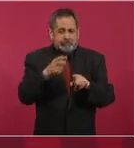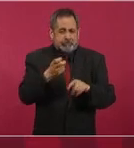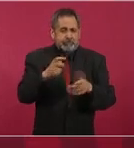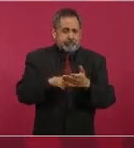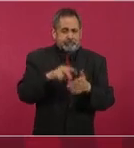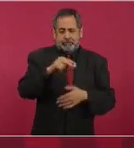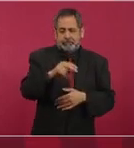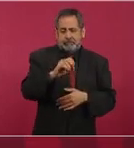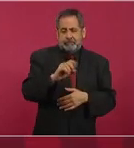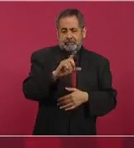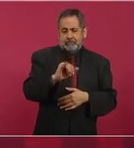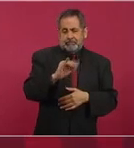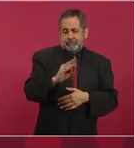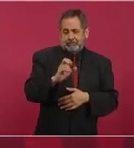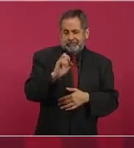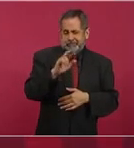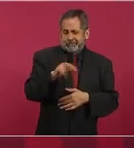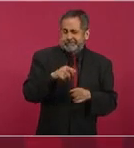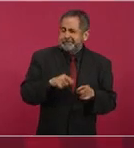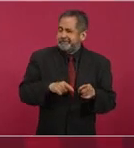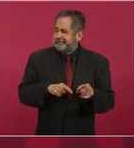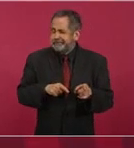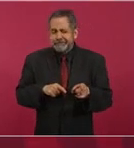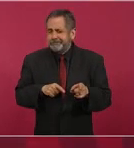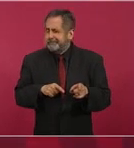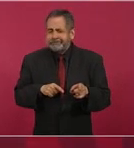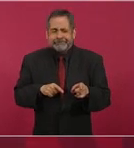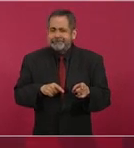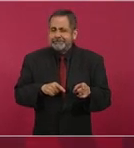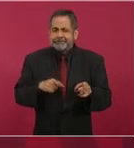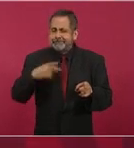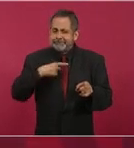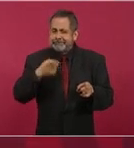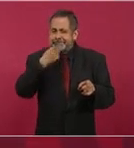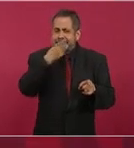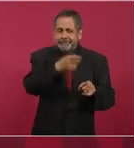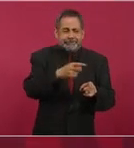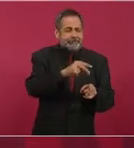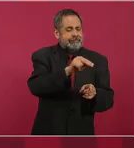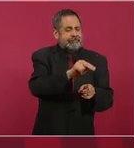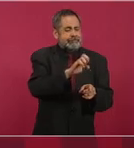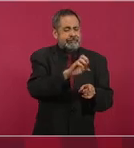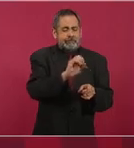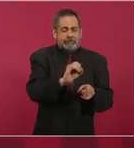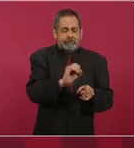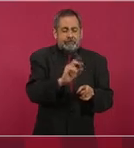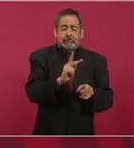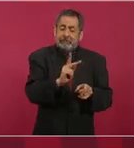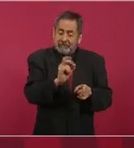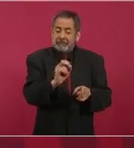sostenemos que es neoporfirismo.